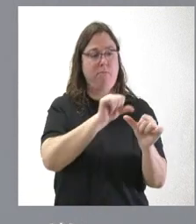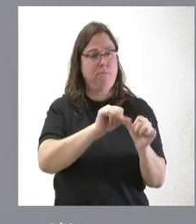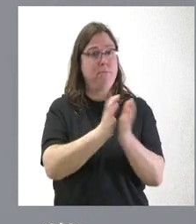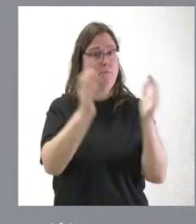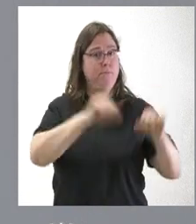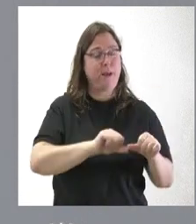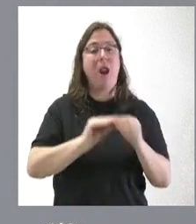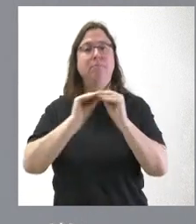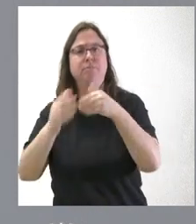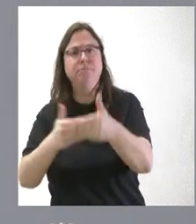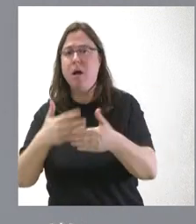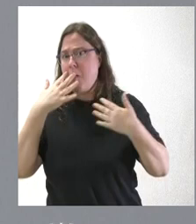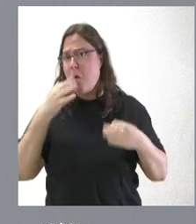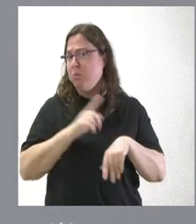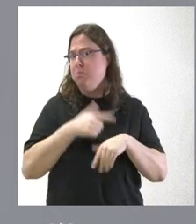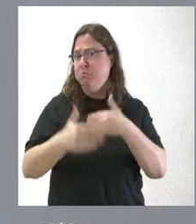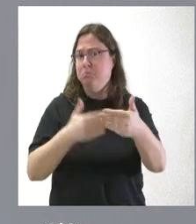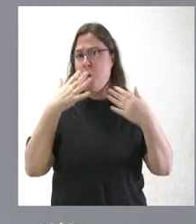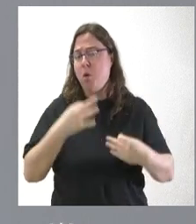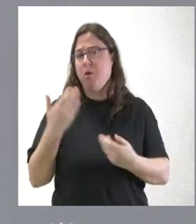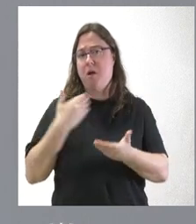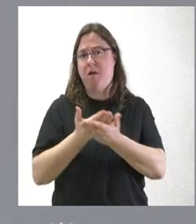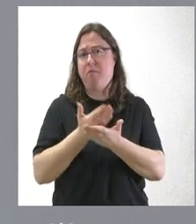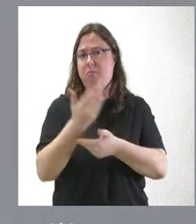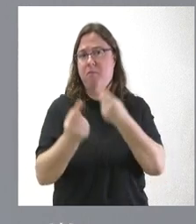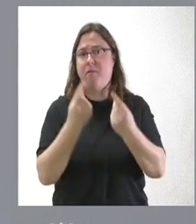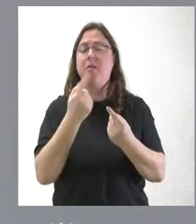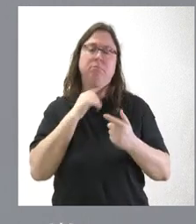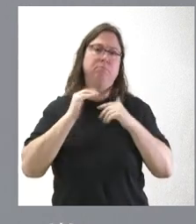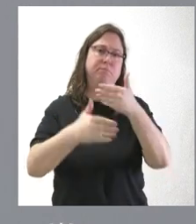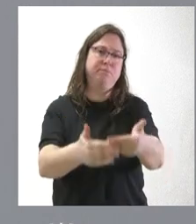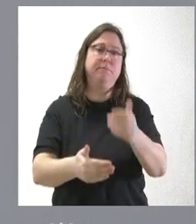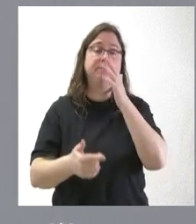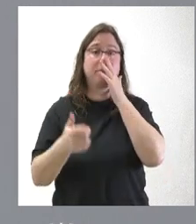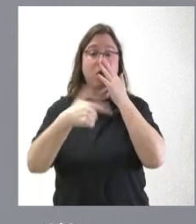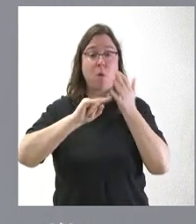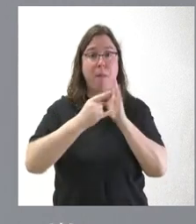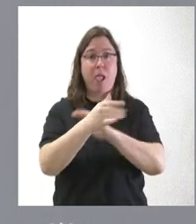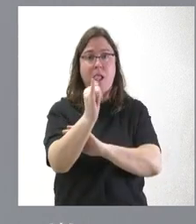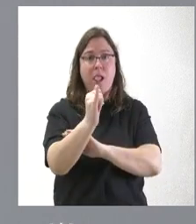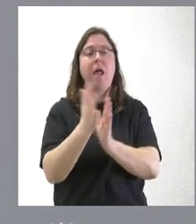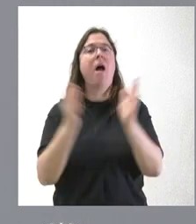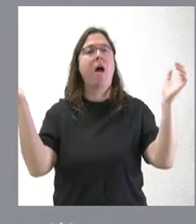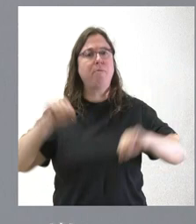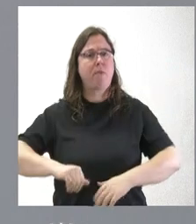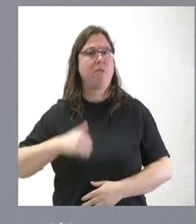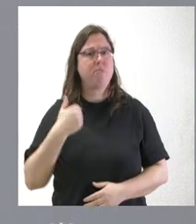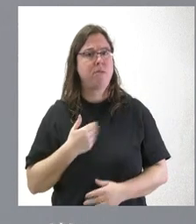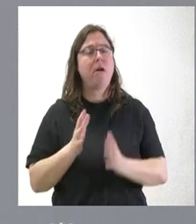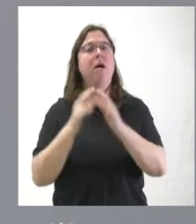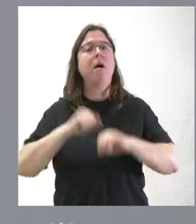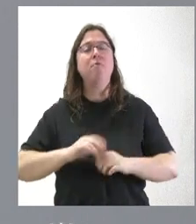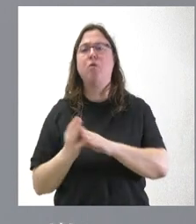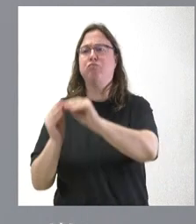ejecutando razonablemente en función de los otros que hemos presentado alguna otra vez y iremos a centrarnos en esto, en que tenemos un plan aprobado, acordado por